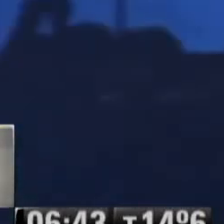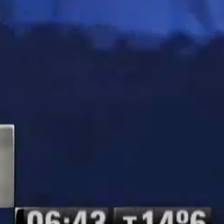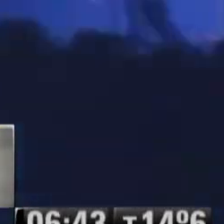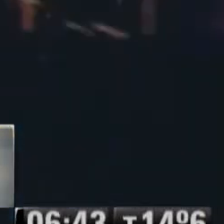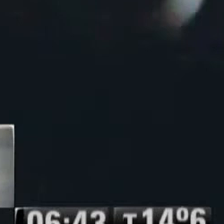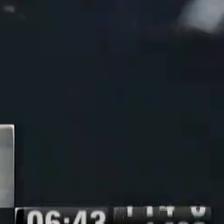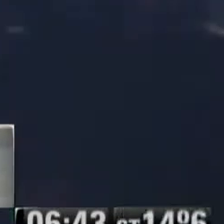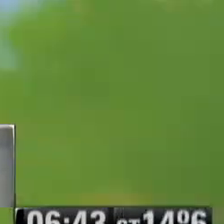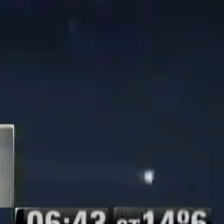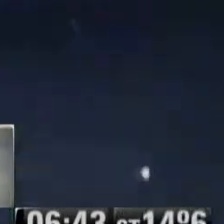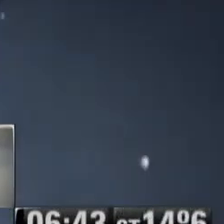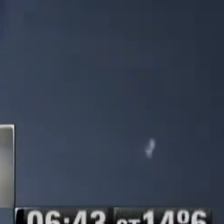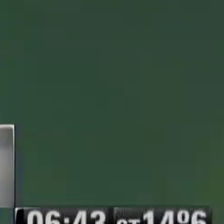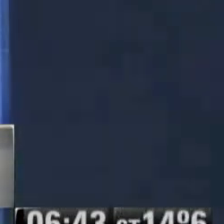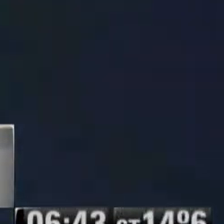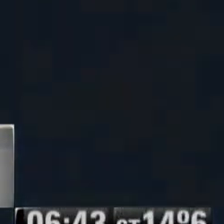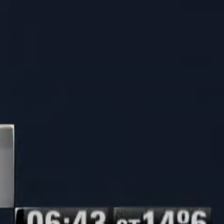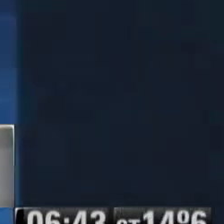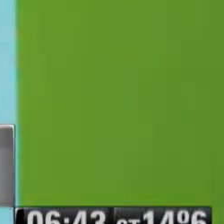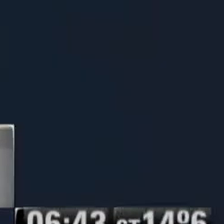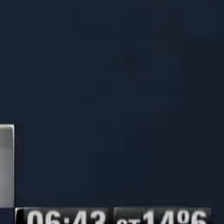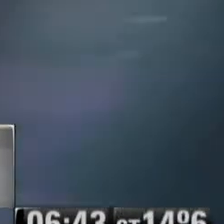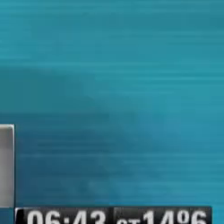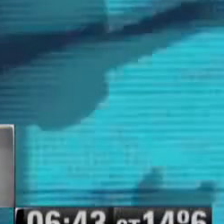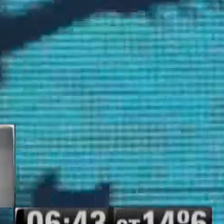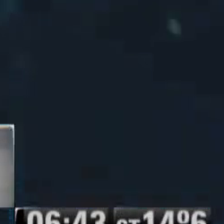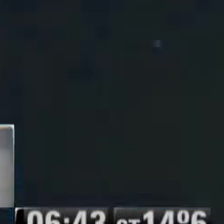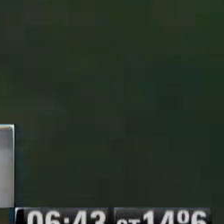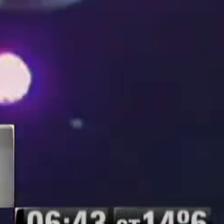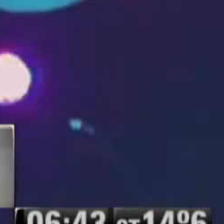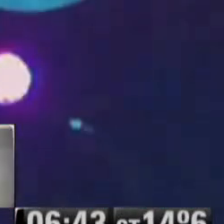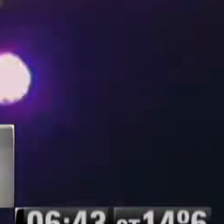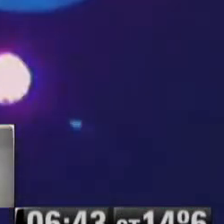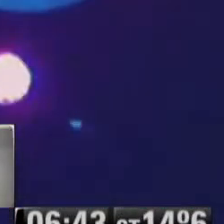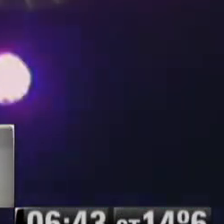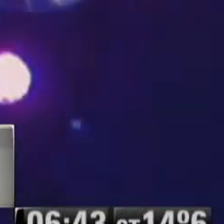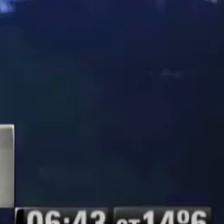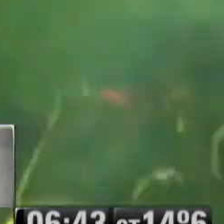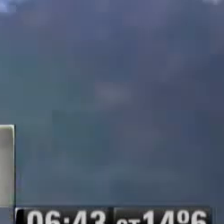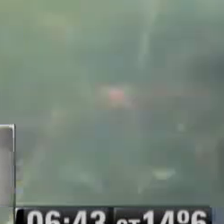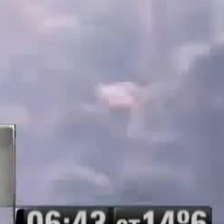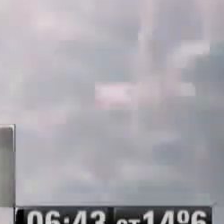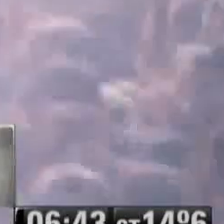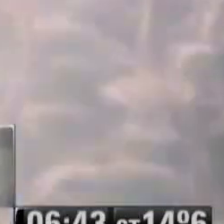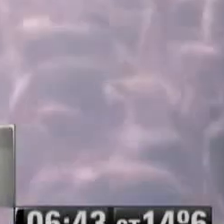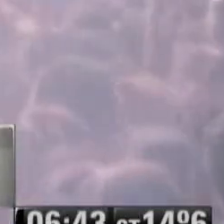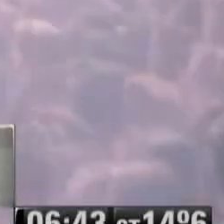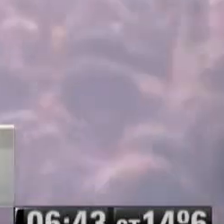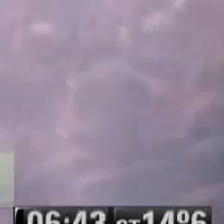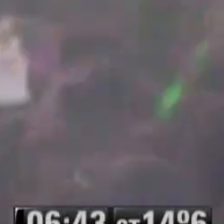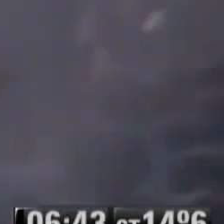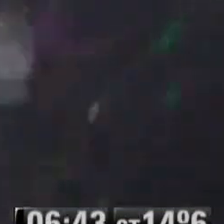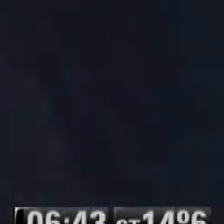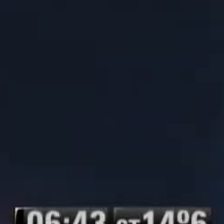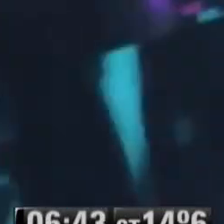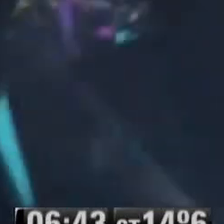valles Humanos morrosa y se quiebran en el aire Turbocorazones en manos de salvajes